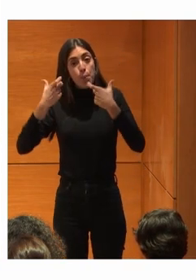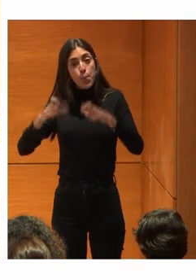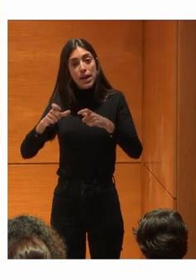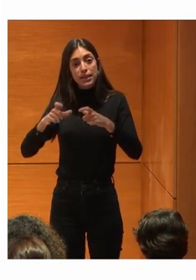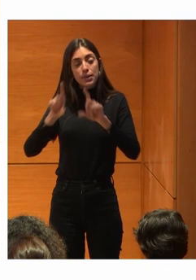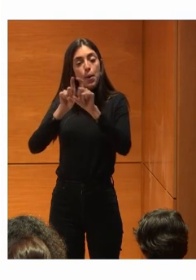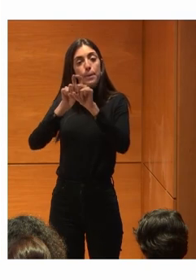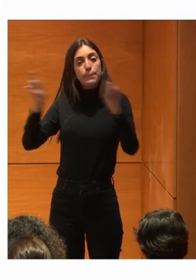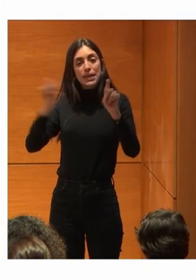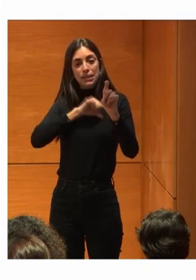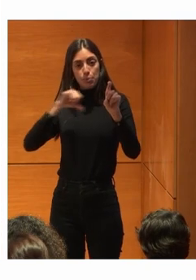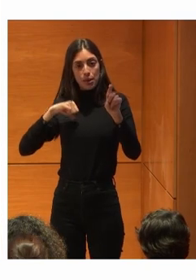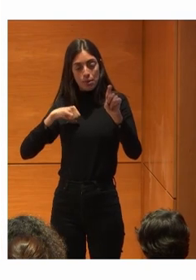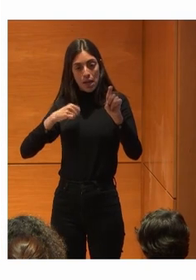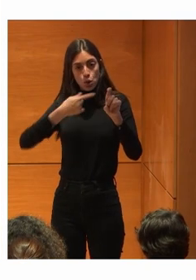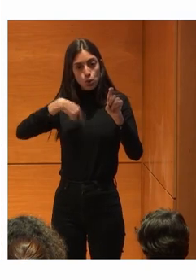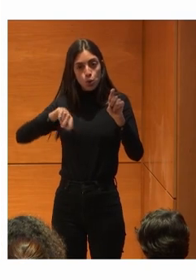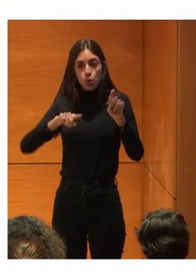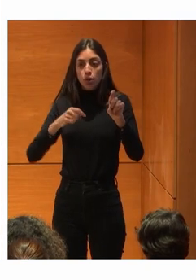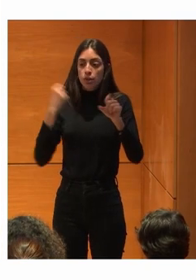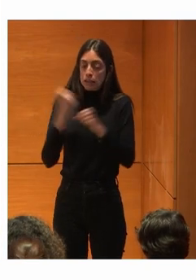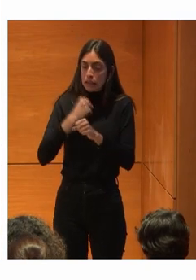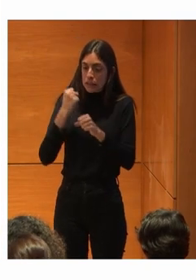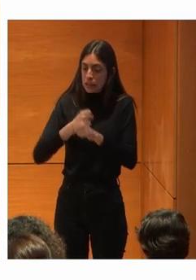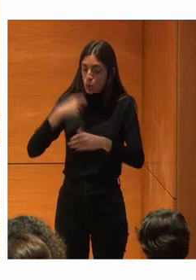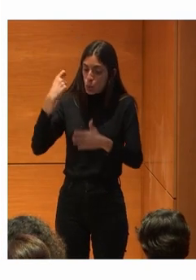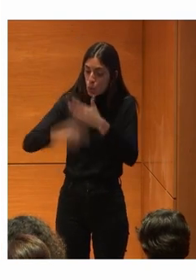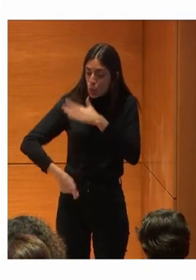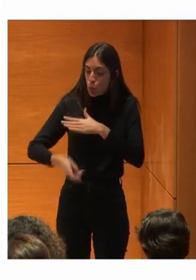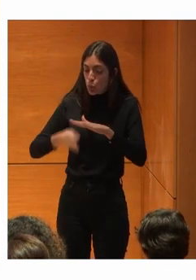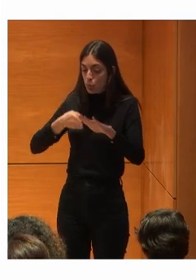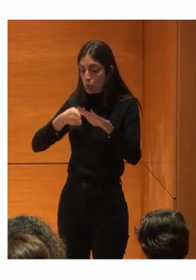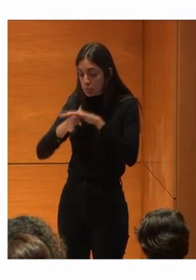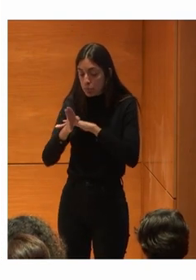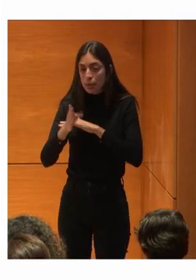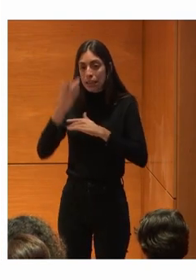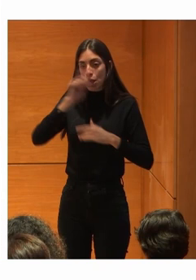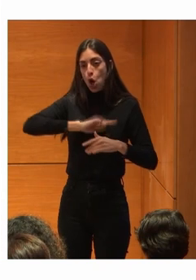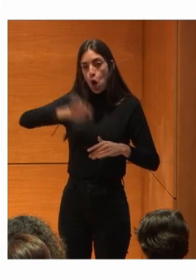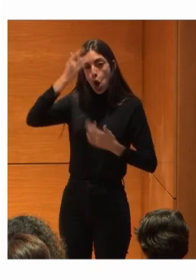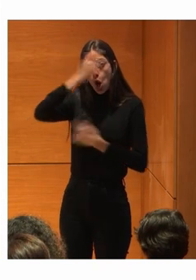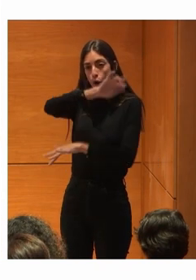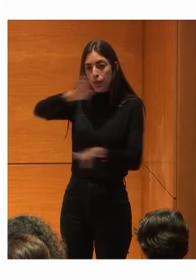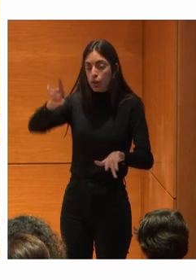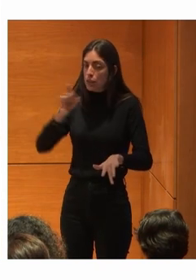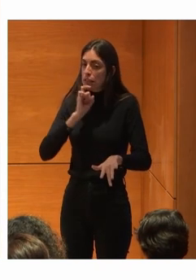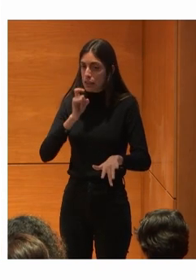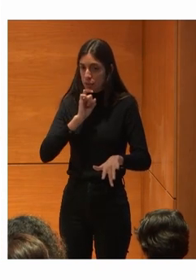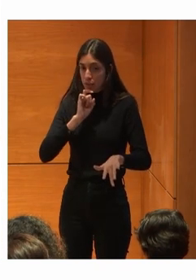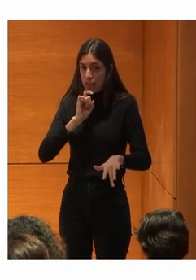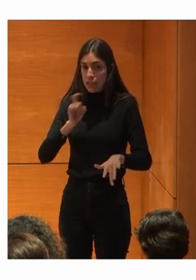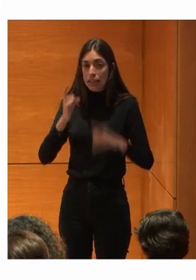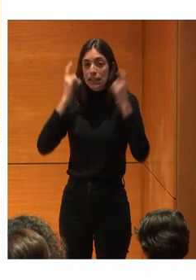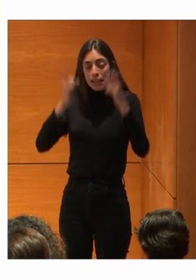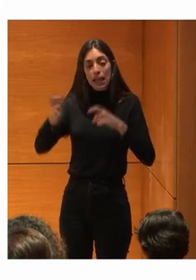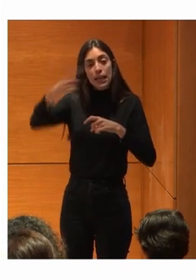empresa Privada Que nos cuesta Muchísimo trabajo Entrar Mucho trabajo Concienciar Y hacerles ver Que la